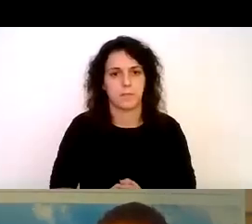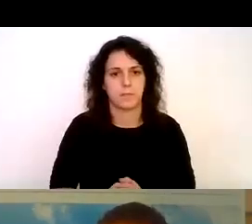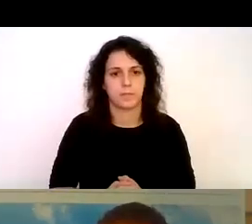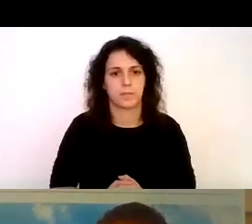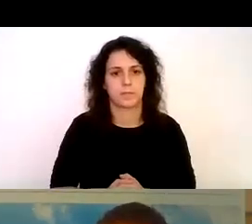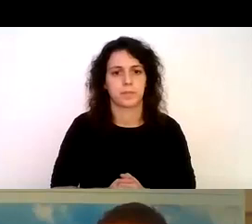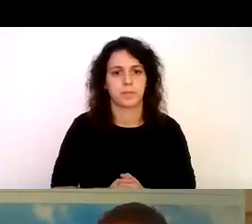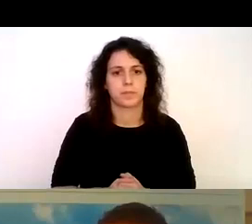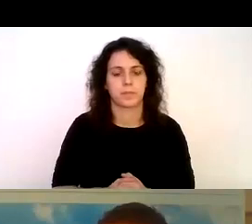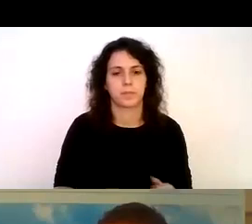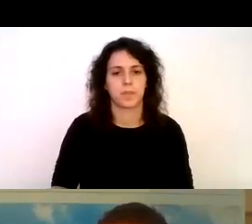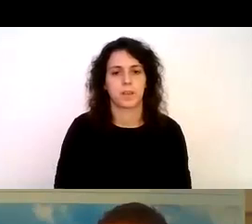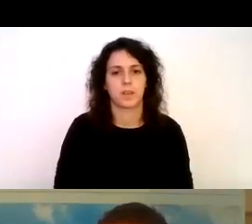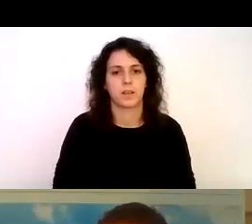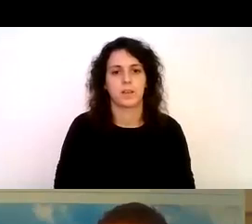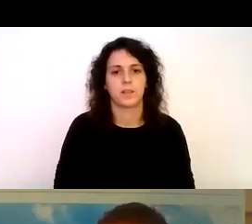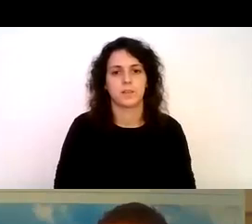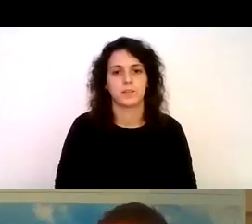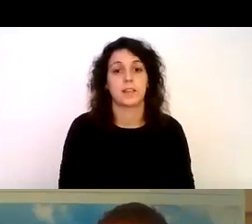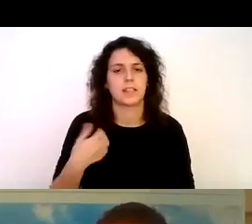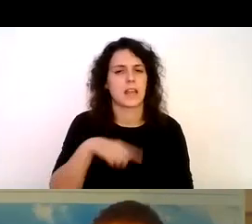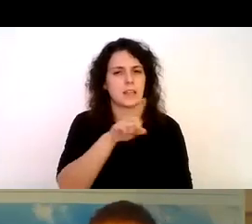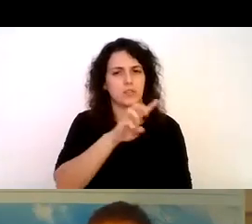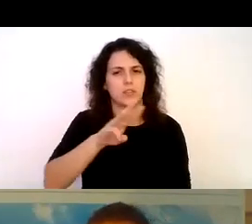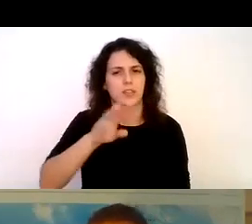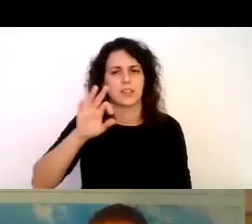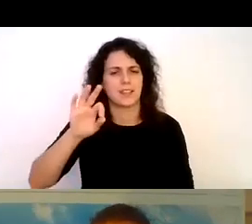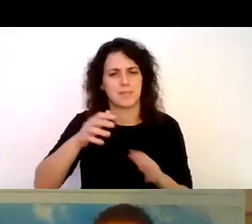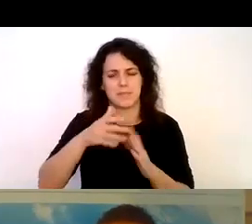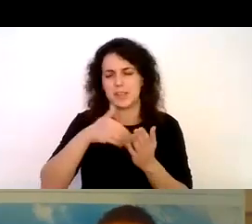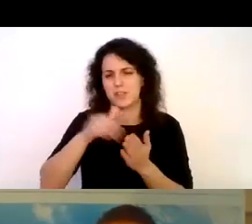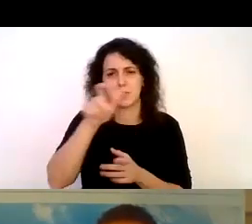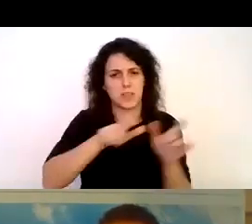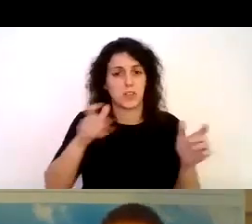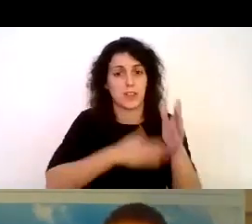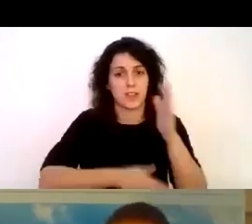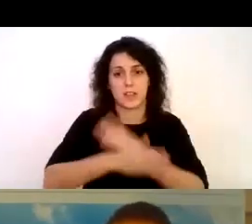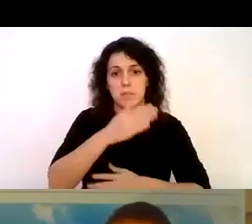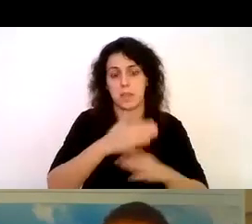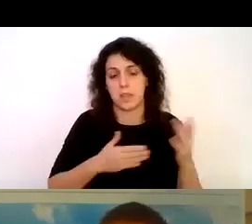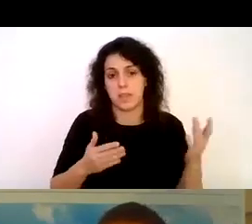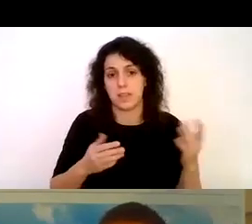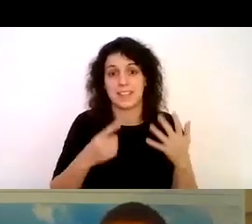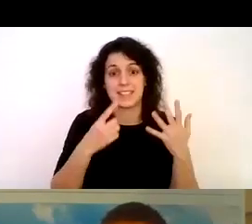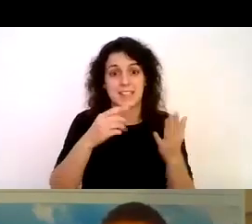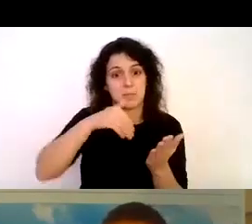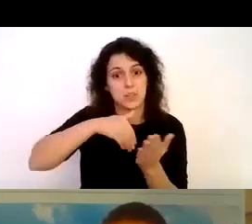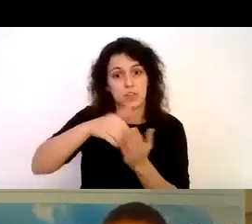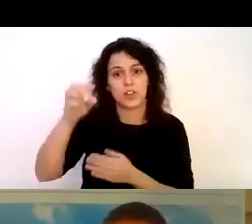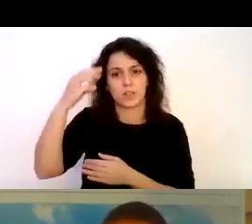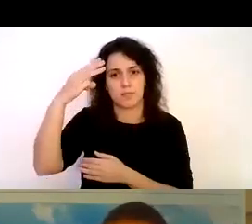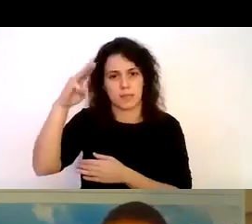existen más de 130 millones de personas en todo el mundo con alguna discapacidad 6 millones son